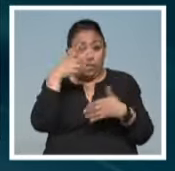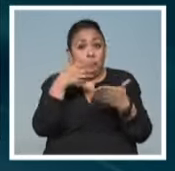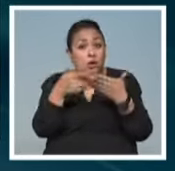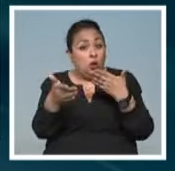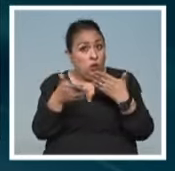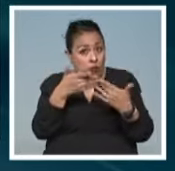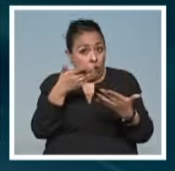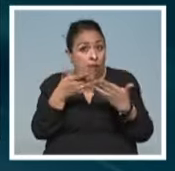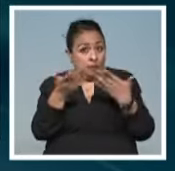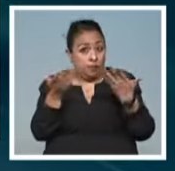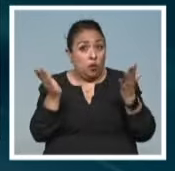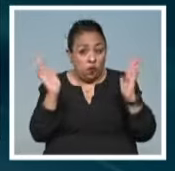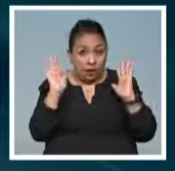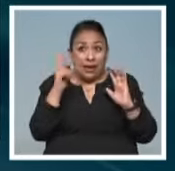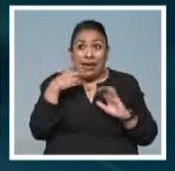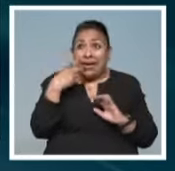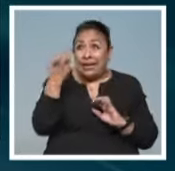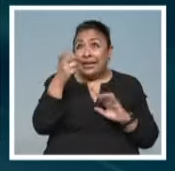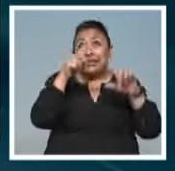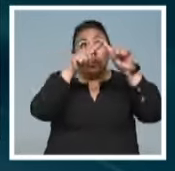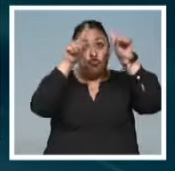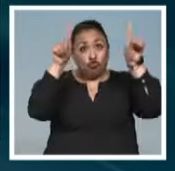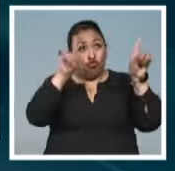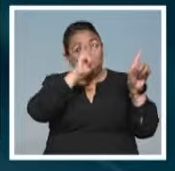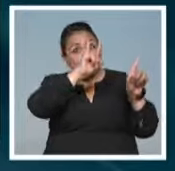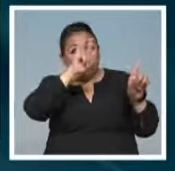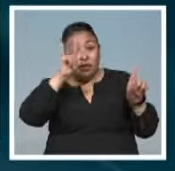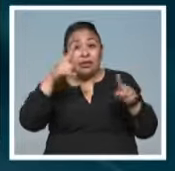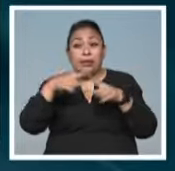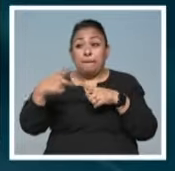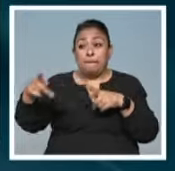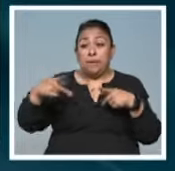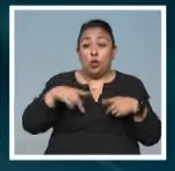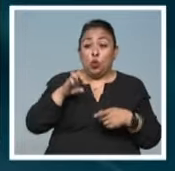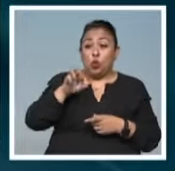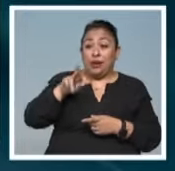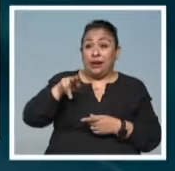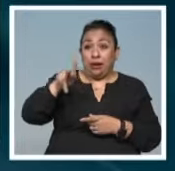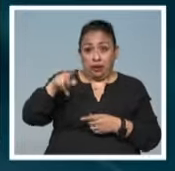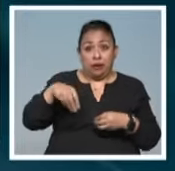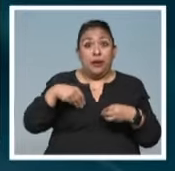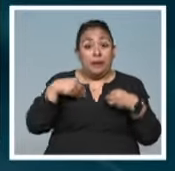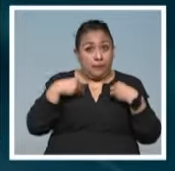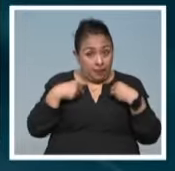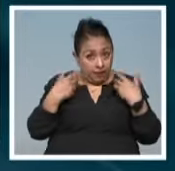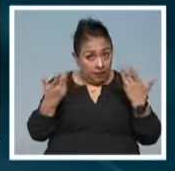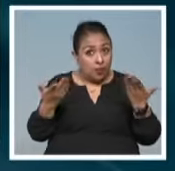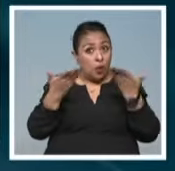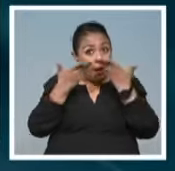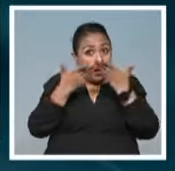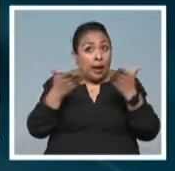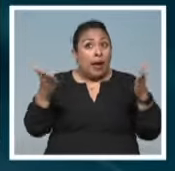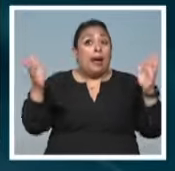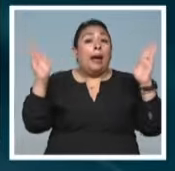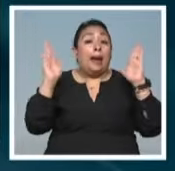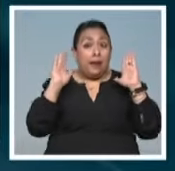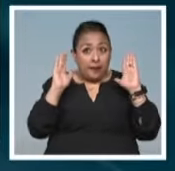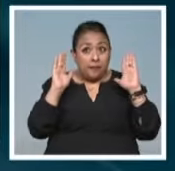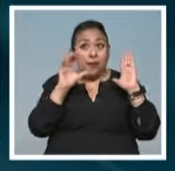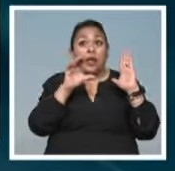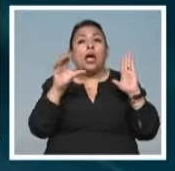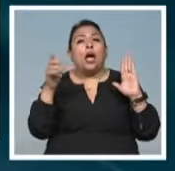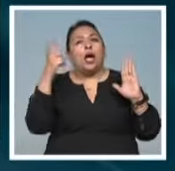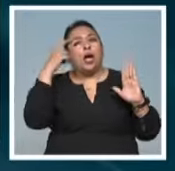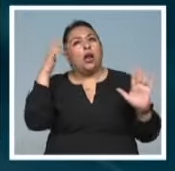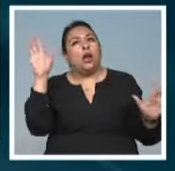esta pieza, este mural de un artista guisrarico vivo efectivamente abre el diapasón de la